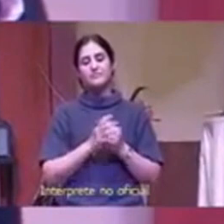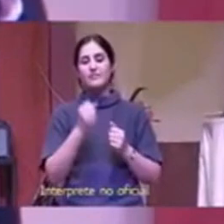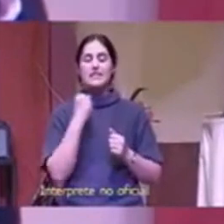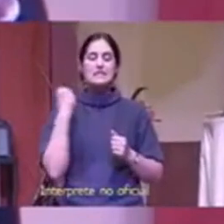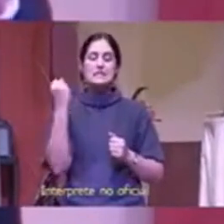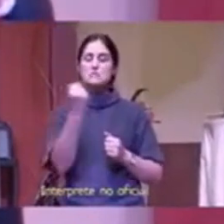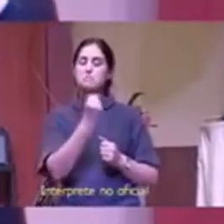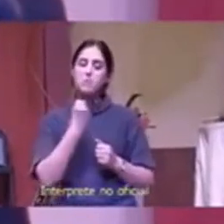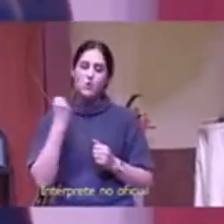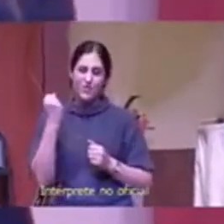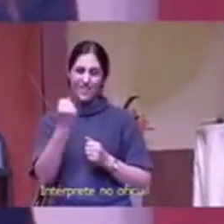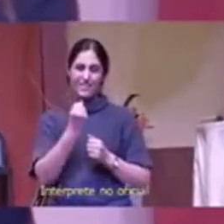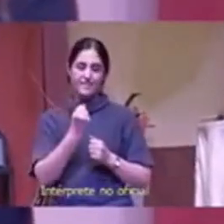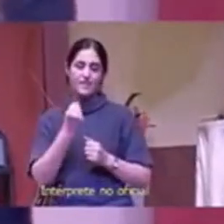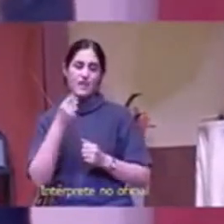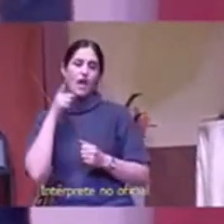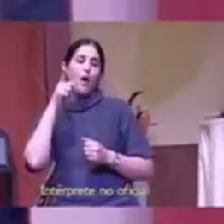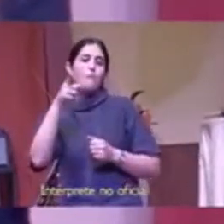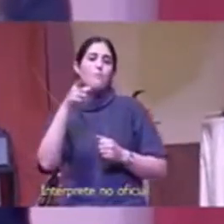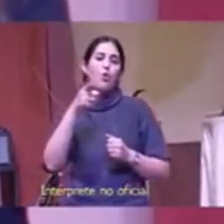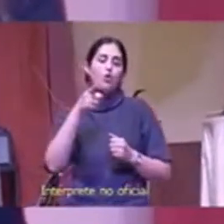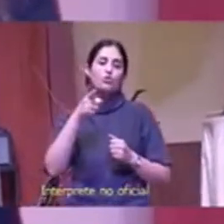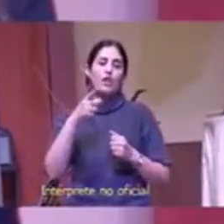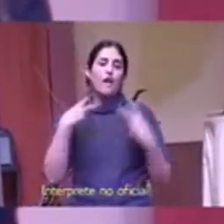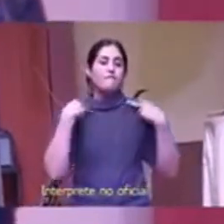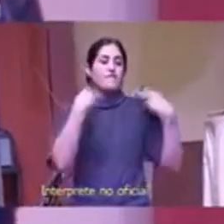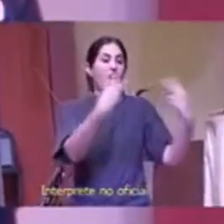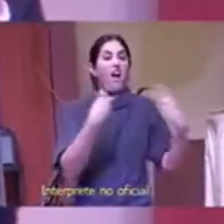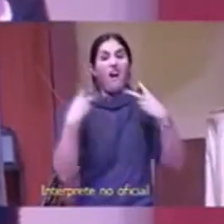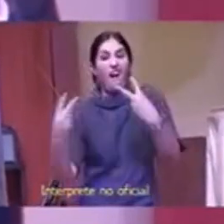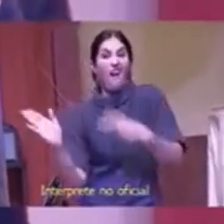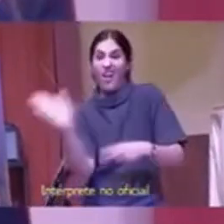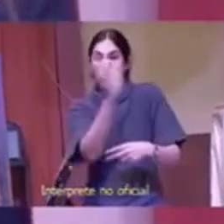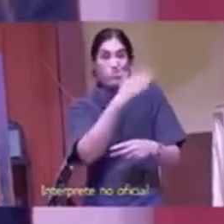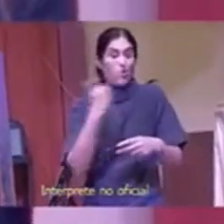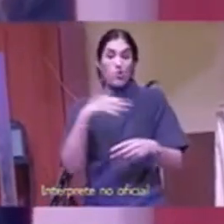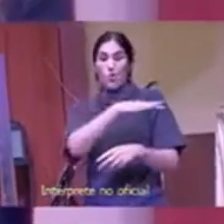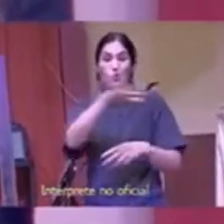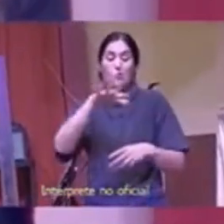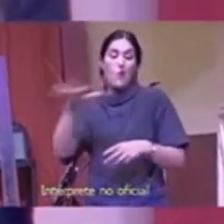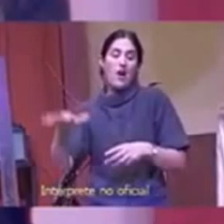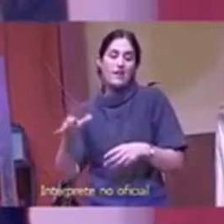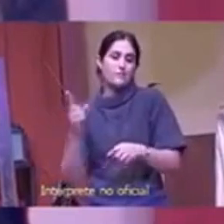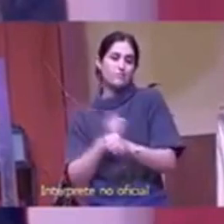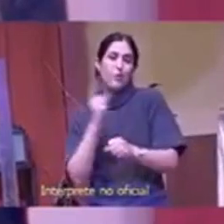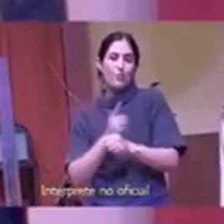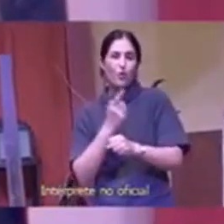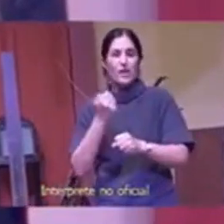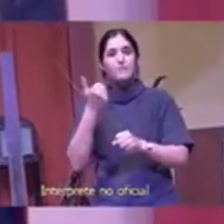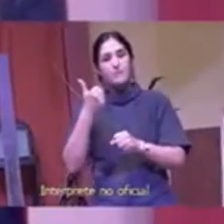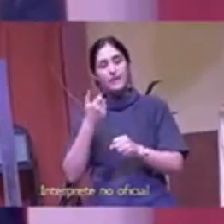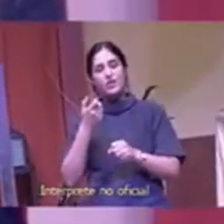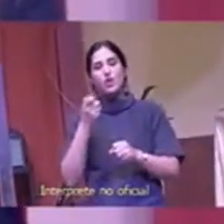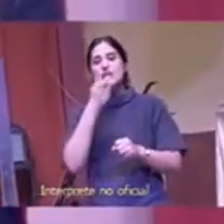y jamás vamos a alcanzar a todo el mundo para Cristo hasta que todas las iglesias entiendan eso pero creo